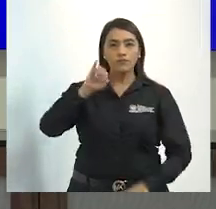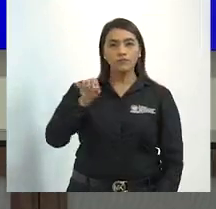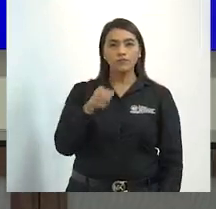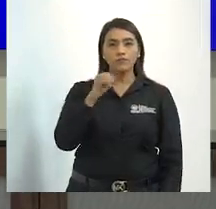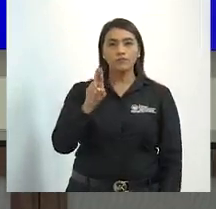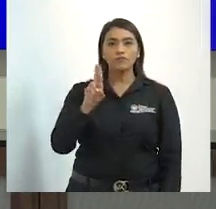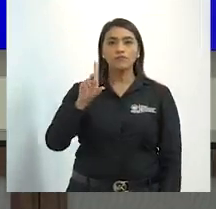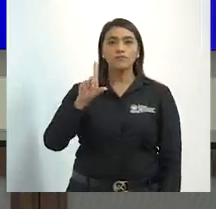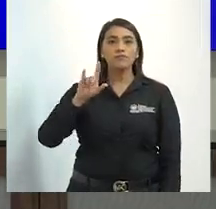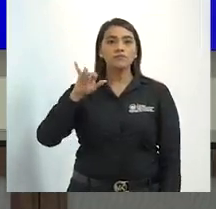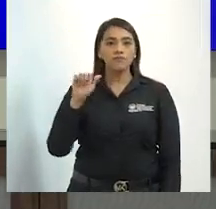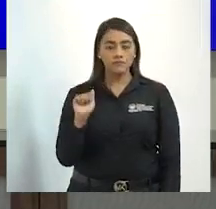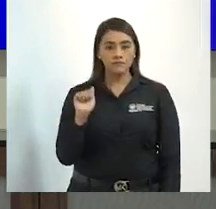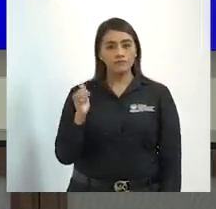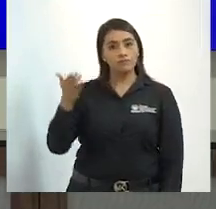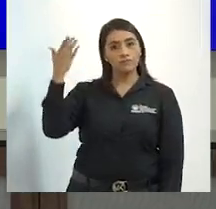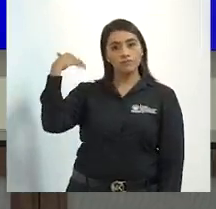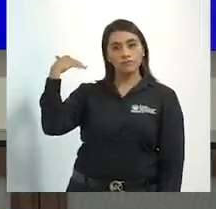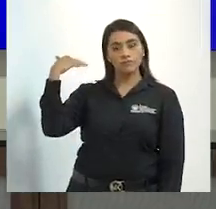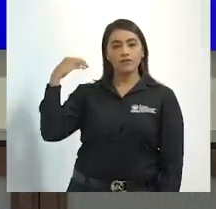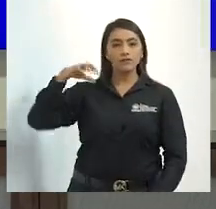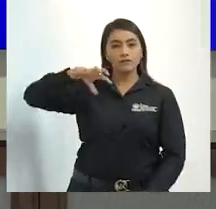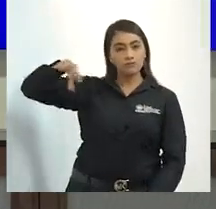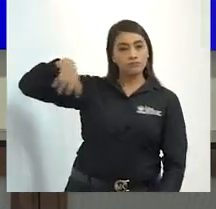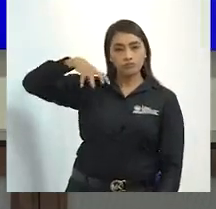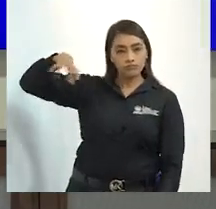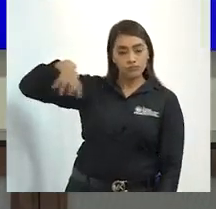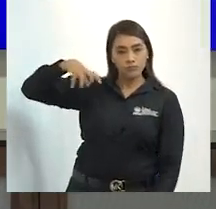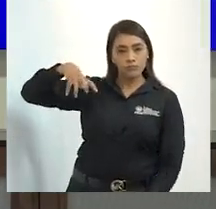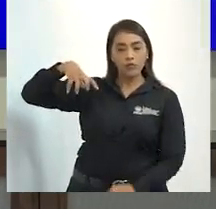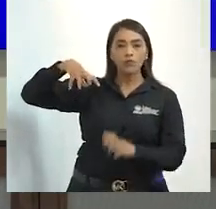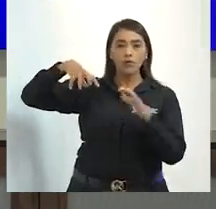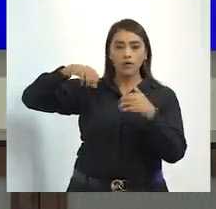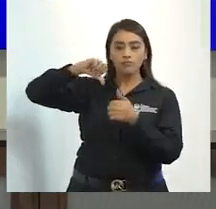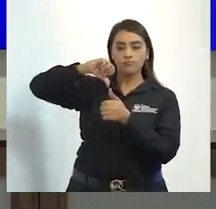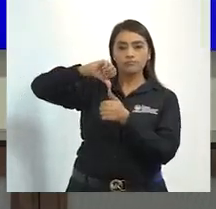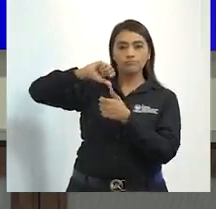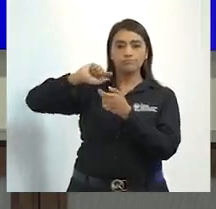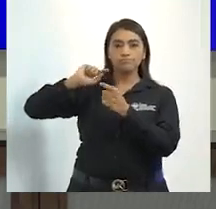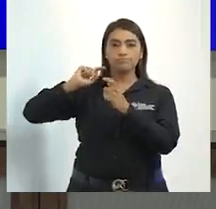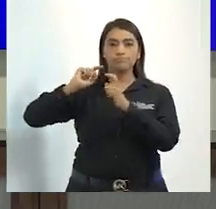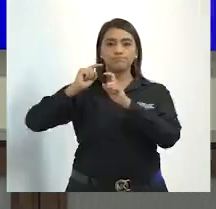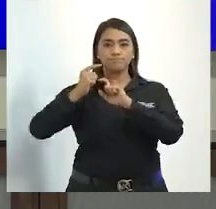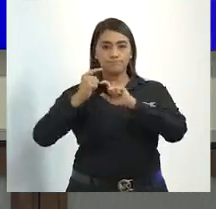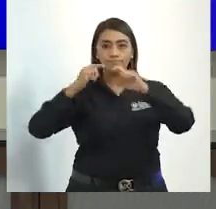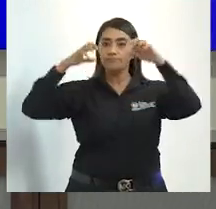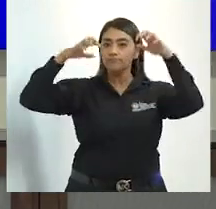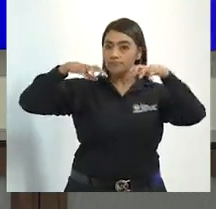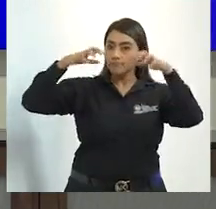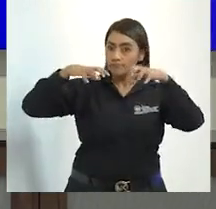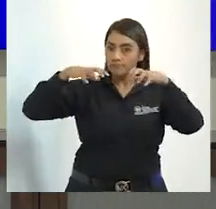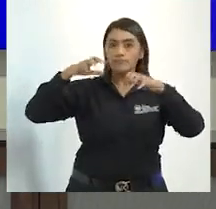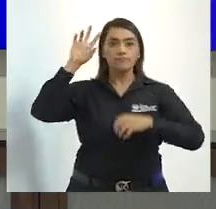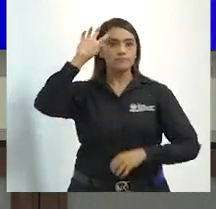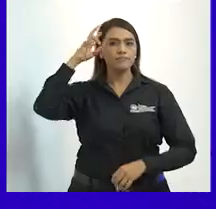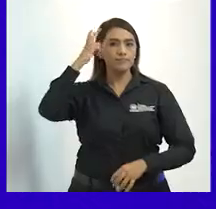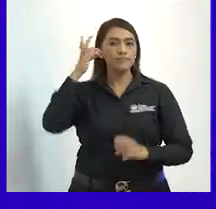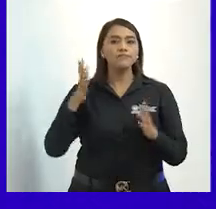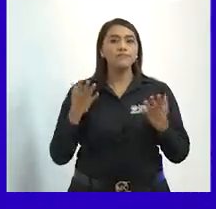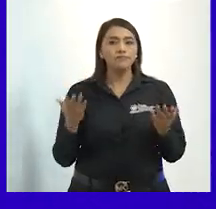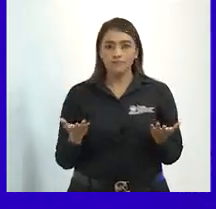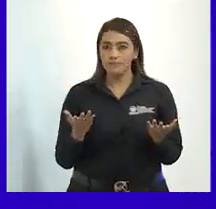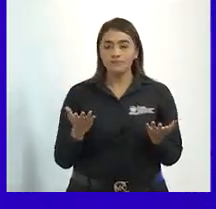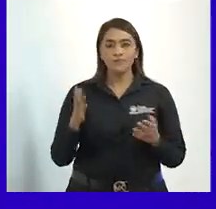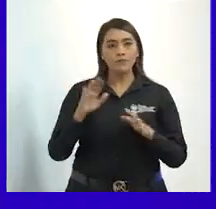Julia fue un huracán, ya se degradó a tormenta tropical, esto no significa que los impactos